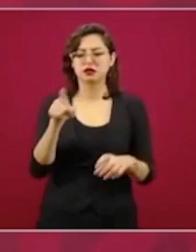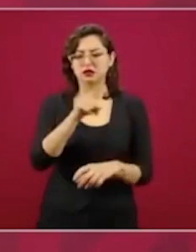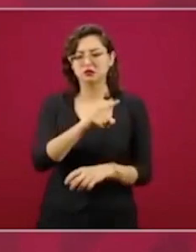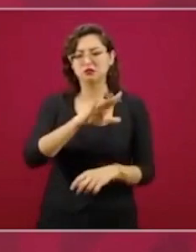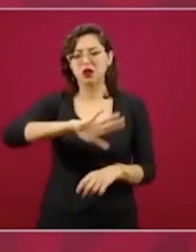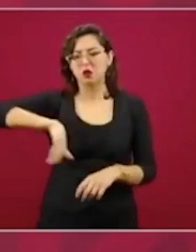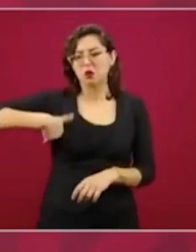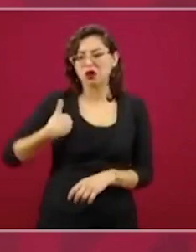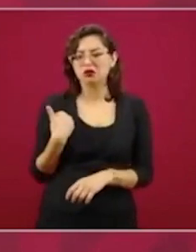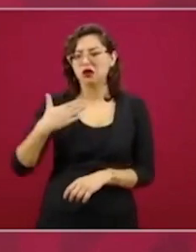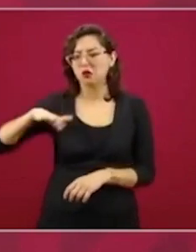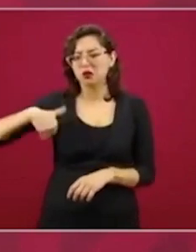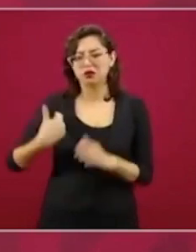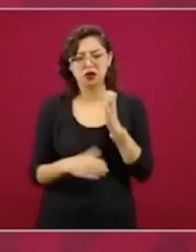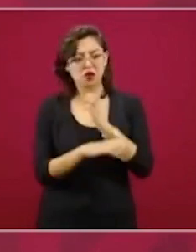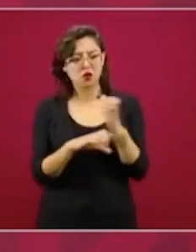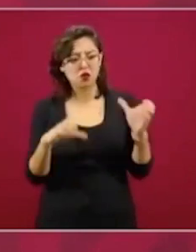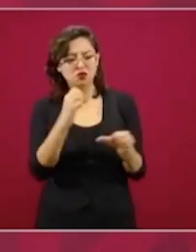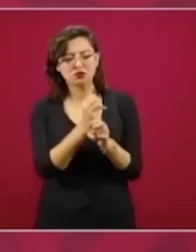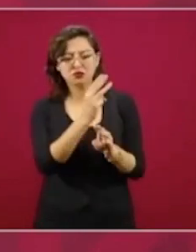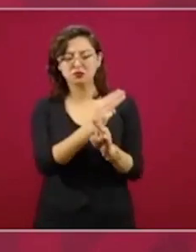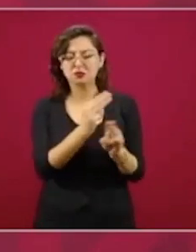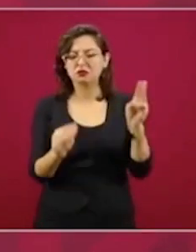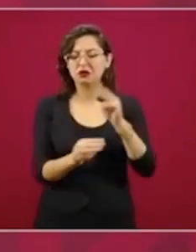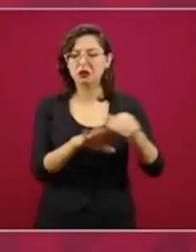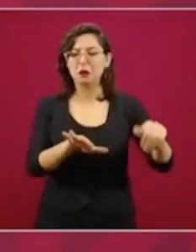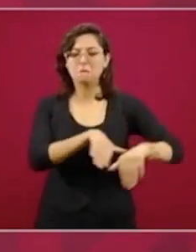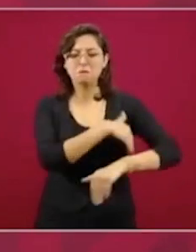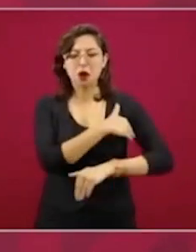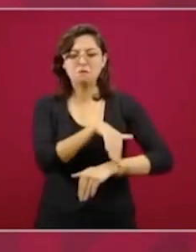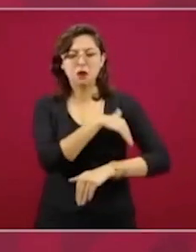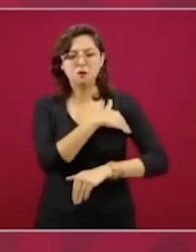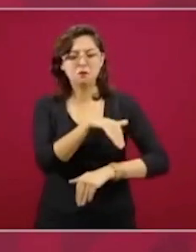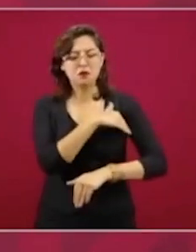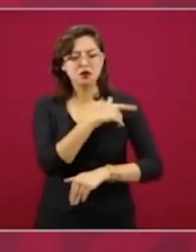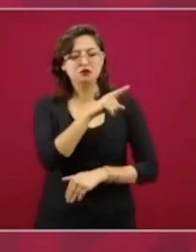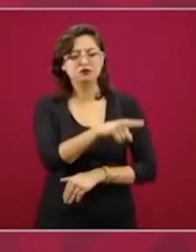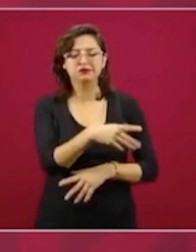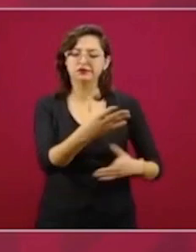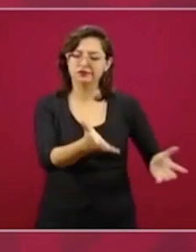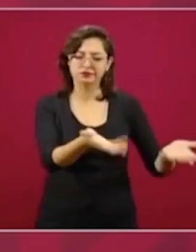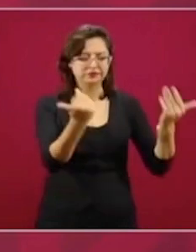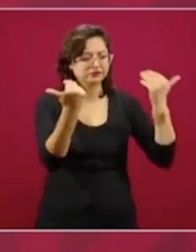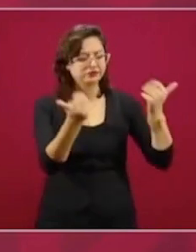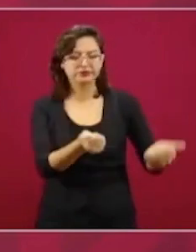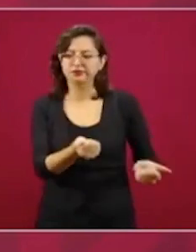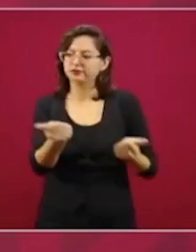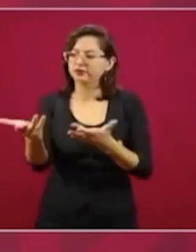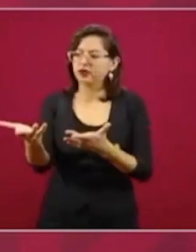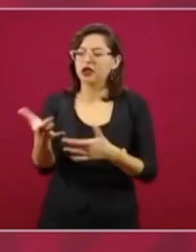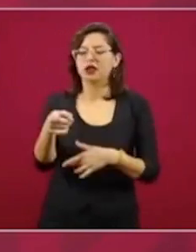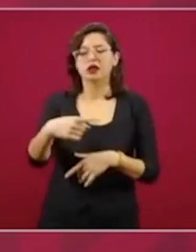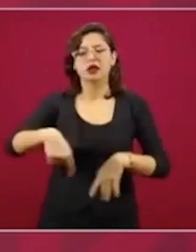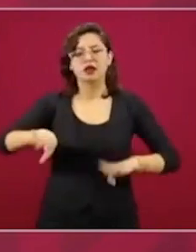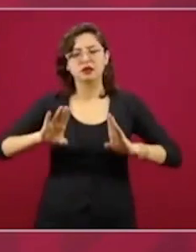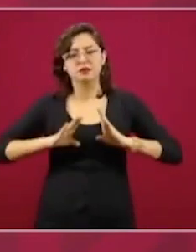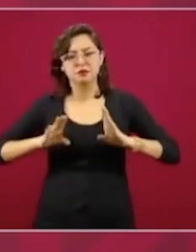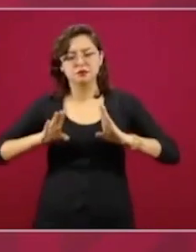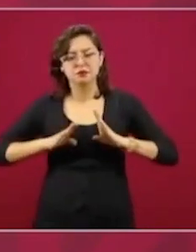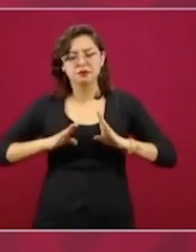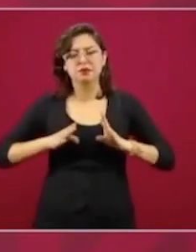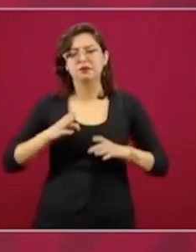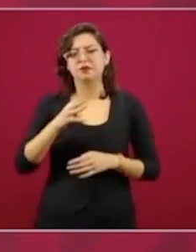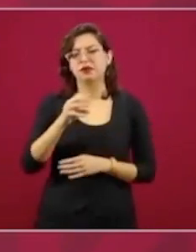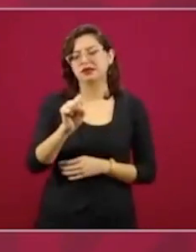en bodegas al Ejército, a Marina. Todo esto lo vamos